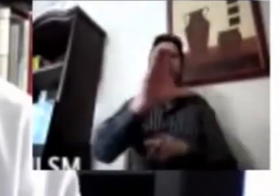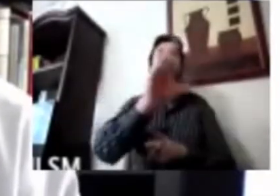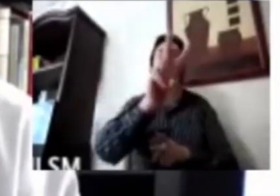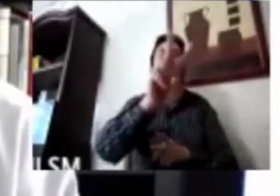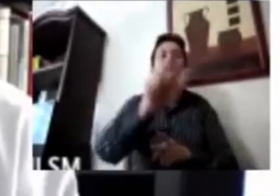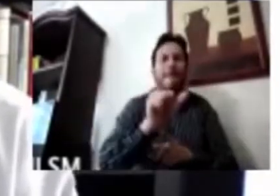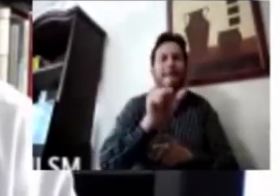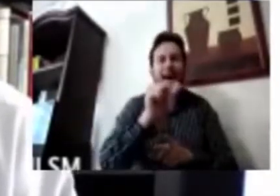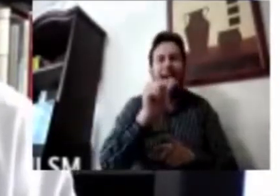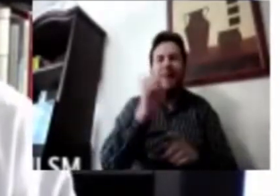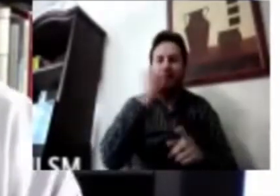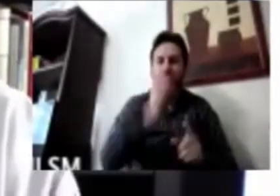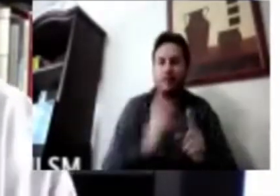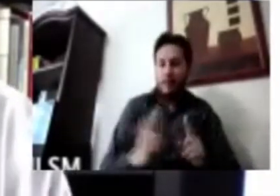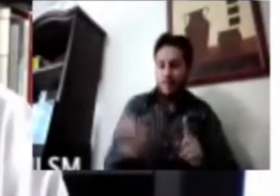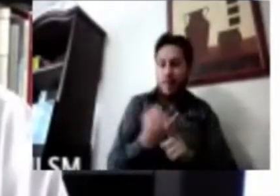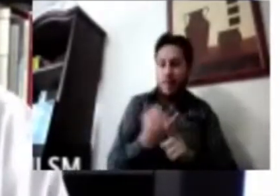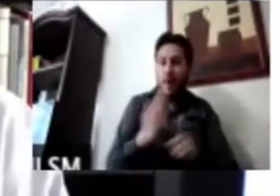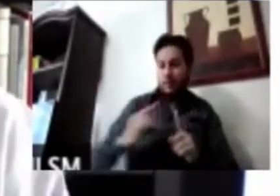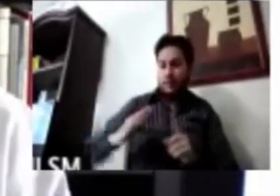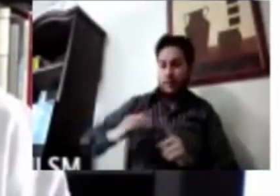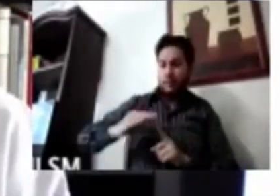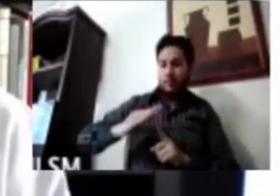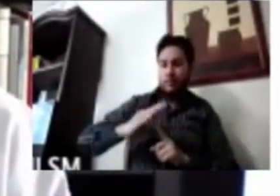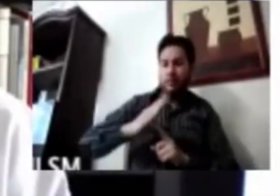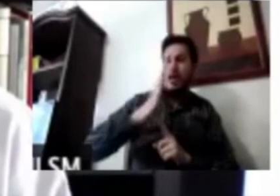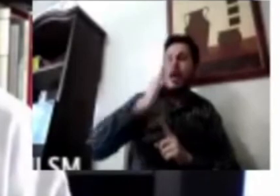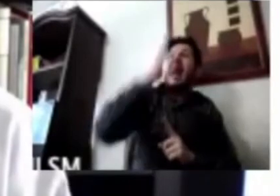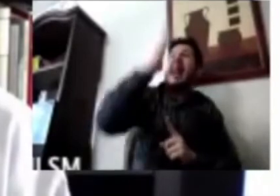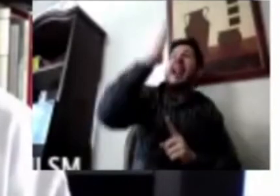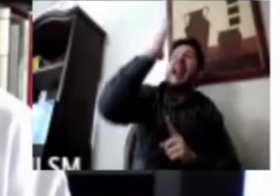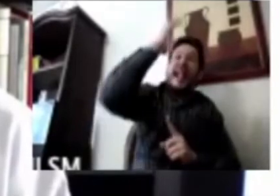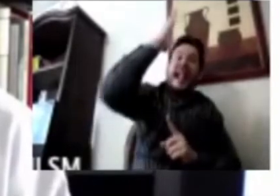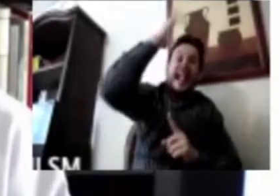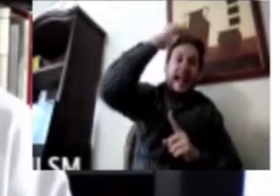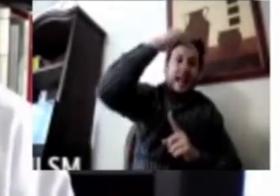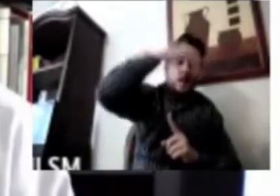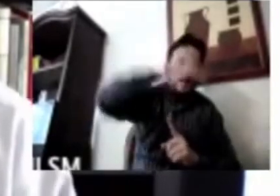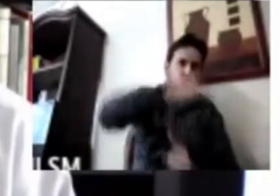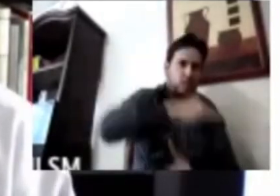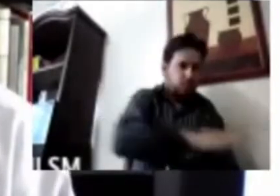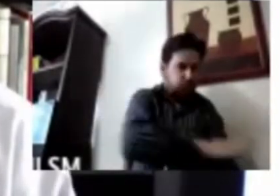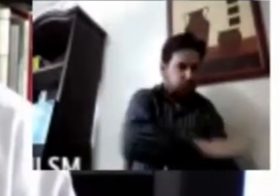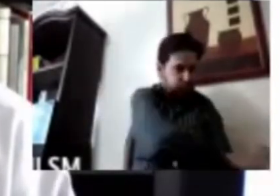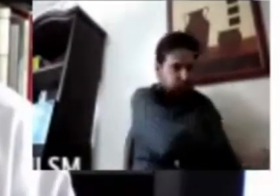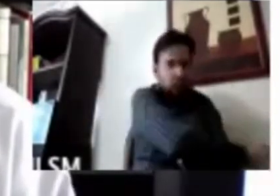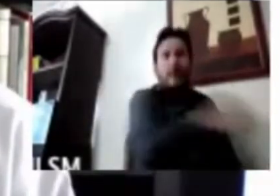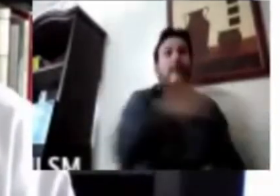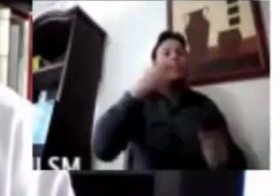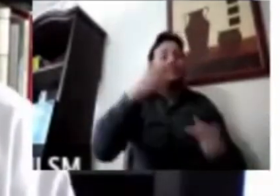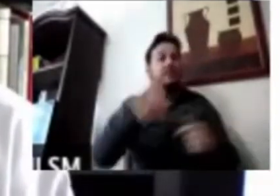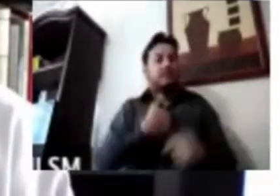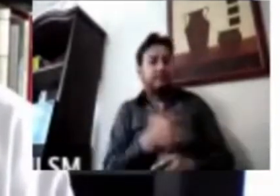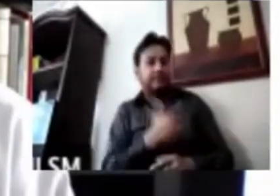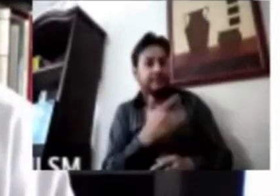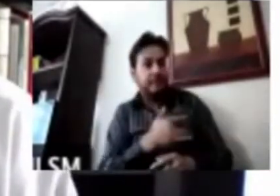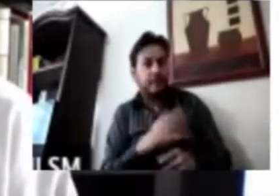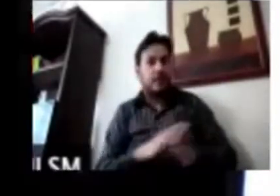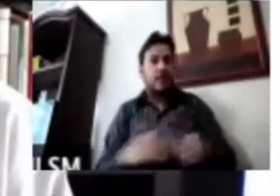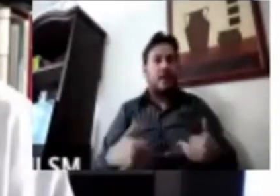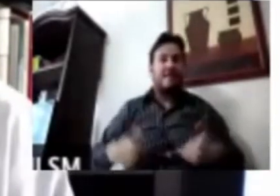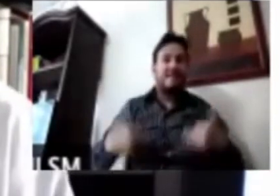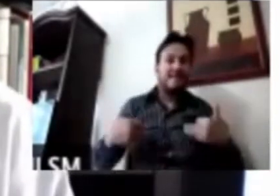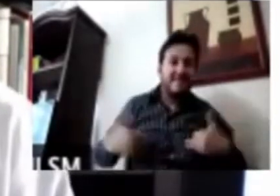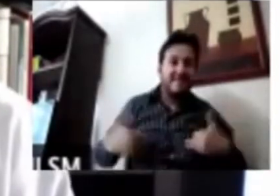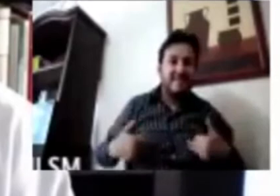Por supuesto, hay una percepción de afectación de salud física, pero ciertamente, y tanto